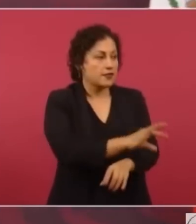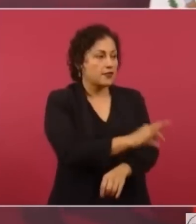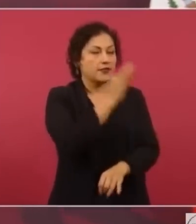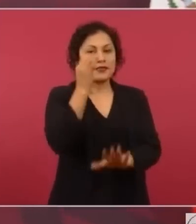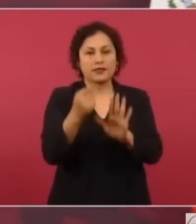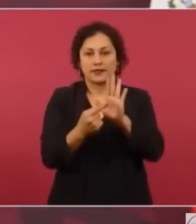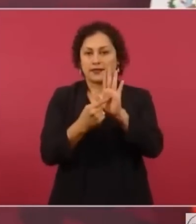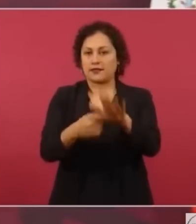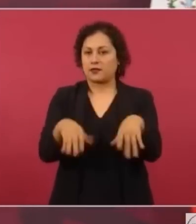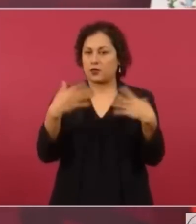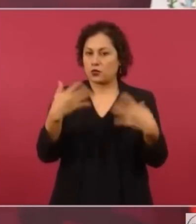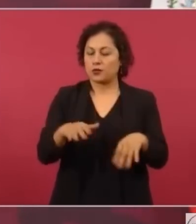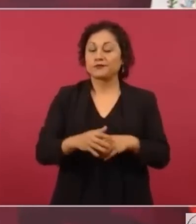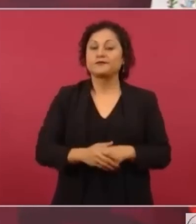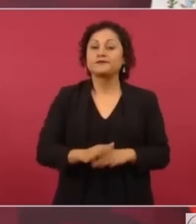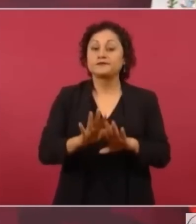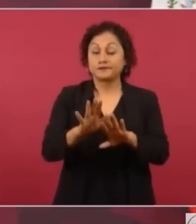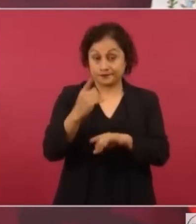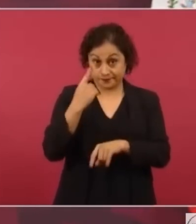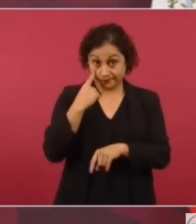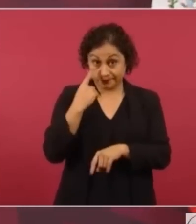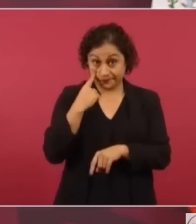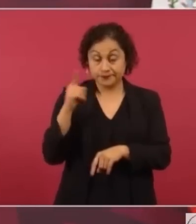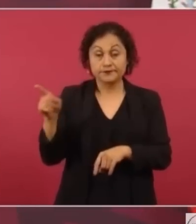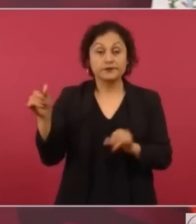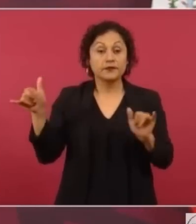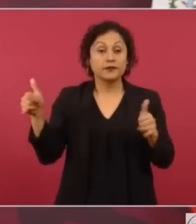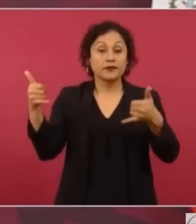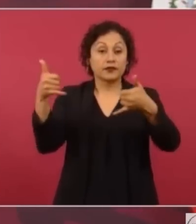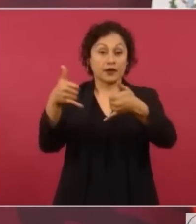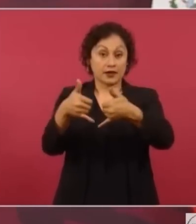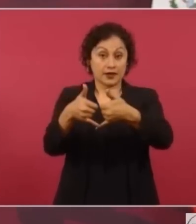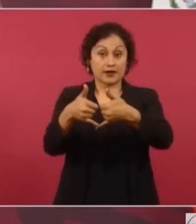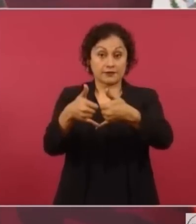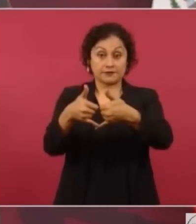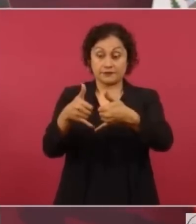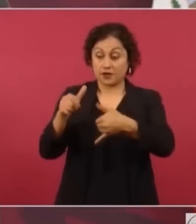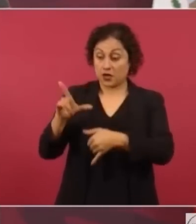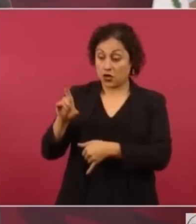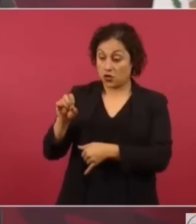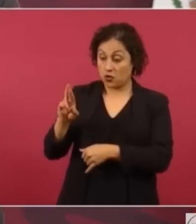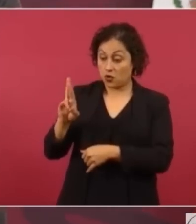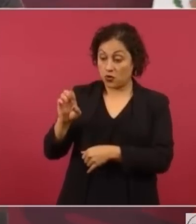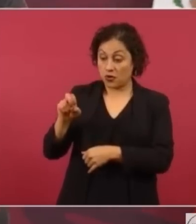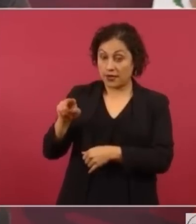Resulta que con el que está hablando Lorenzo Córdoba